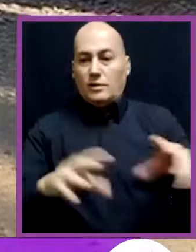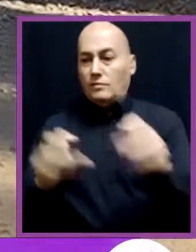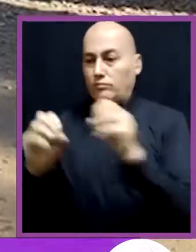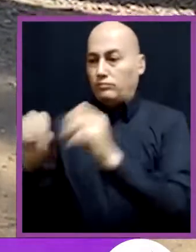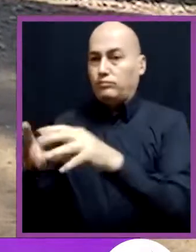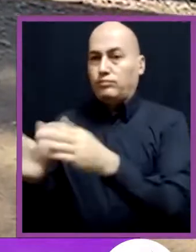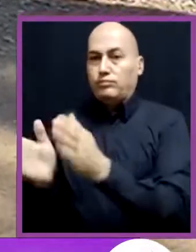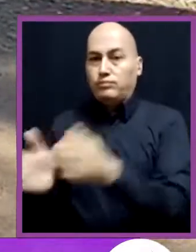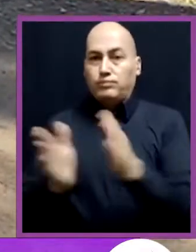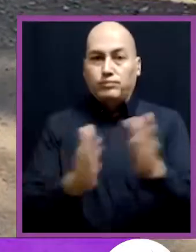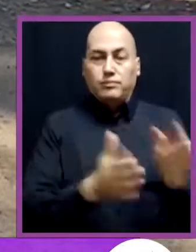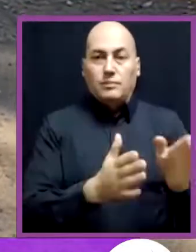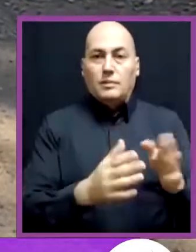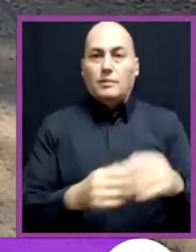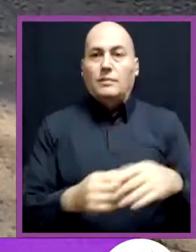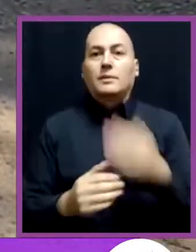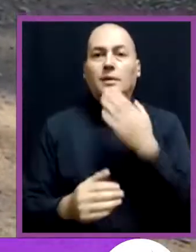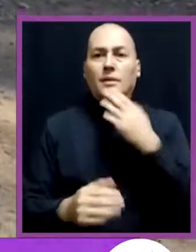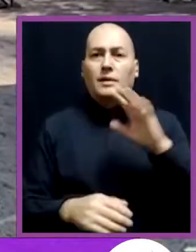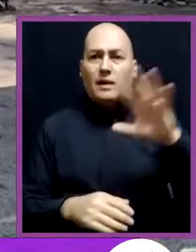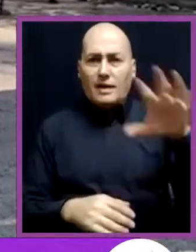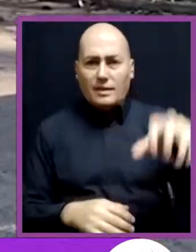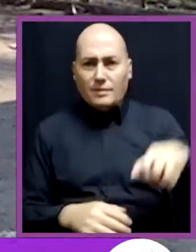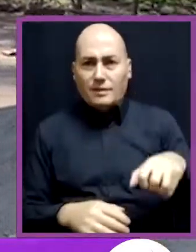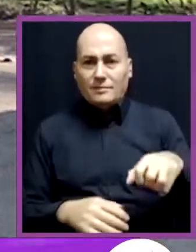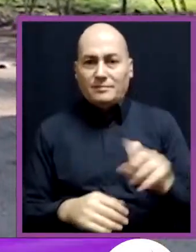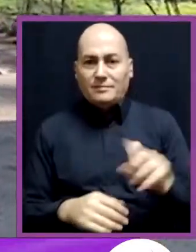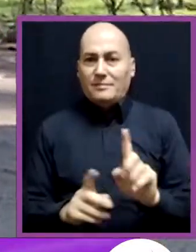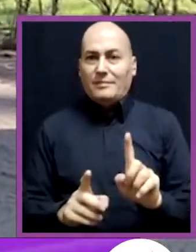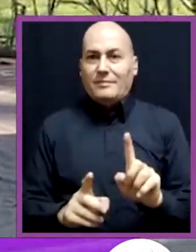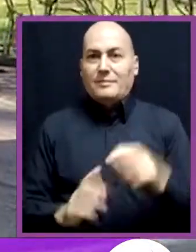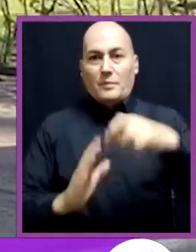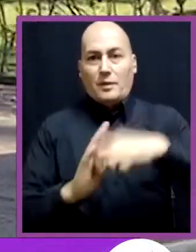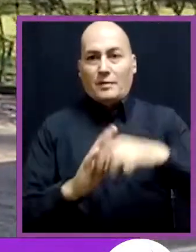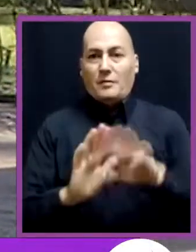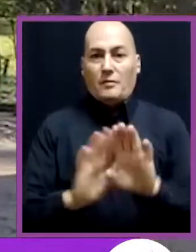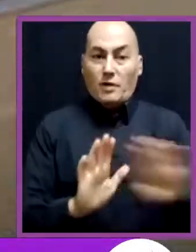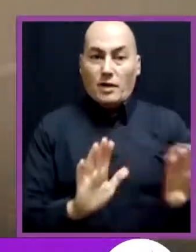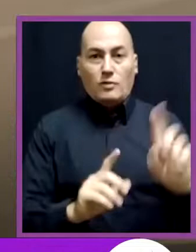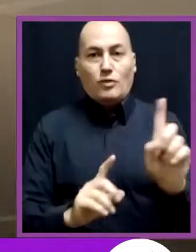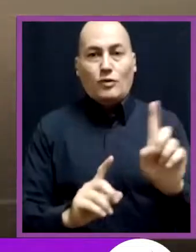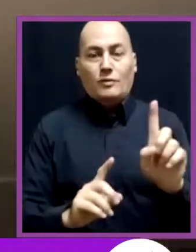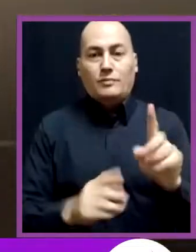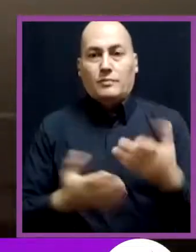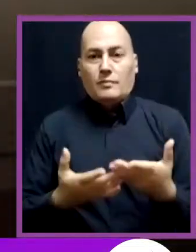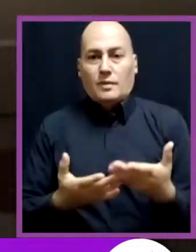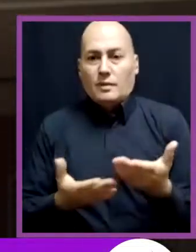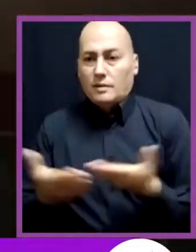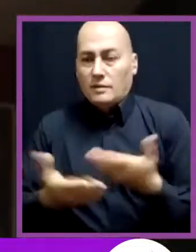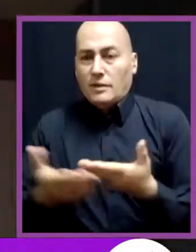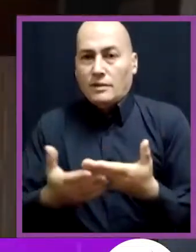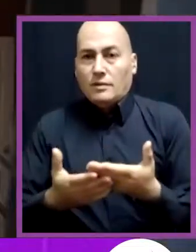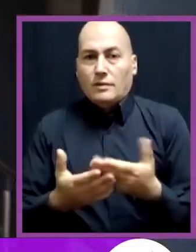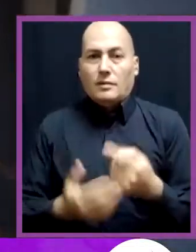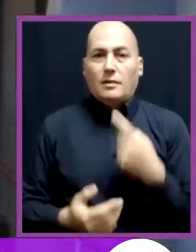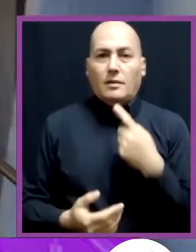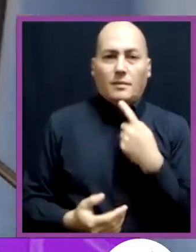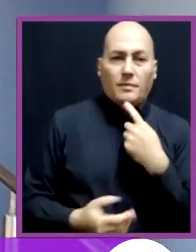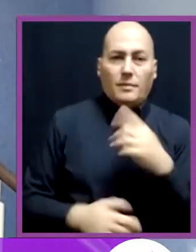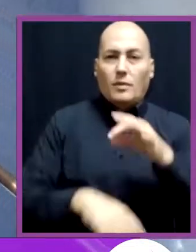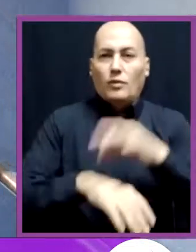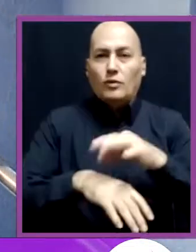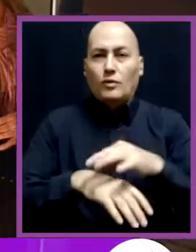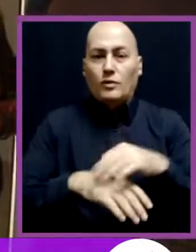Y claro, los animales no están fuera de nuestros proyectos. Logramos avanzar en los servicios de consulta veterinaria